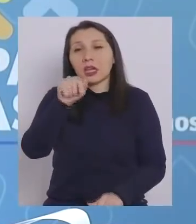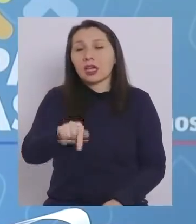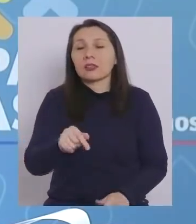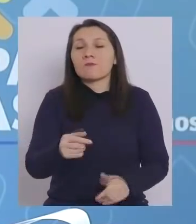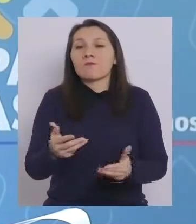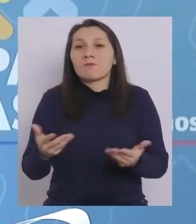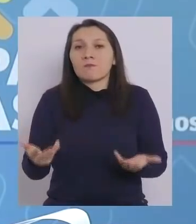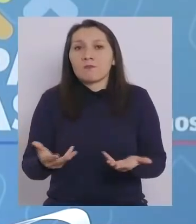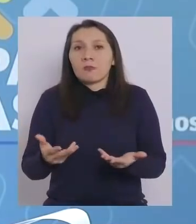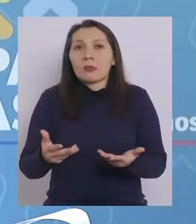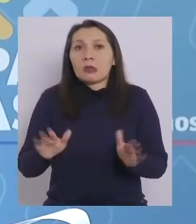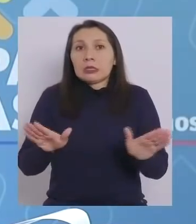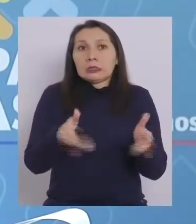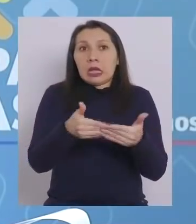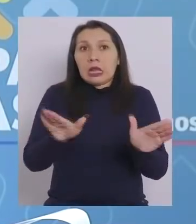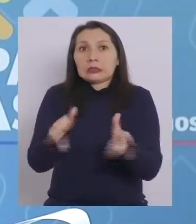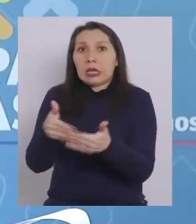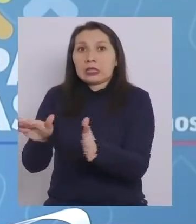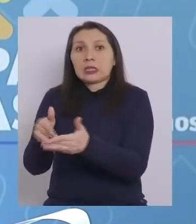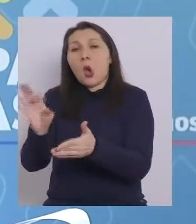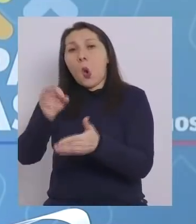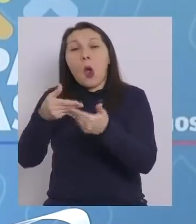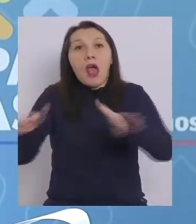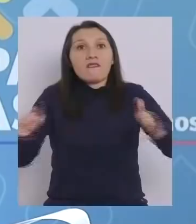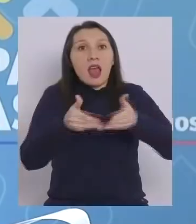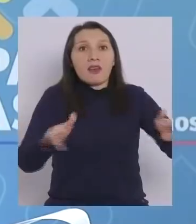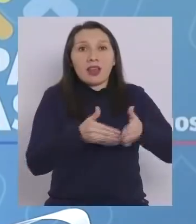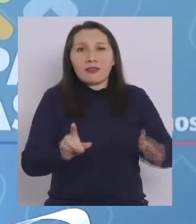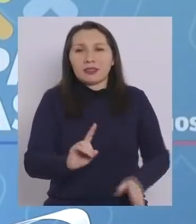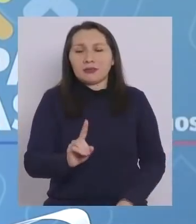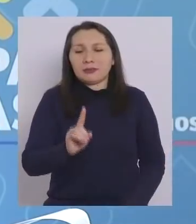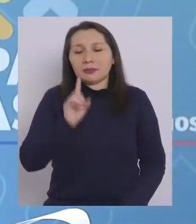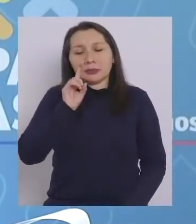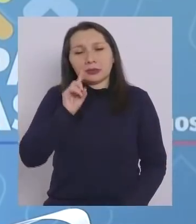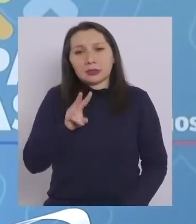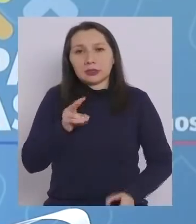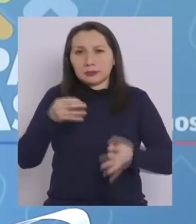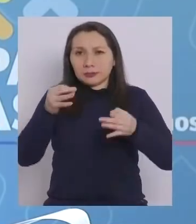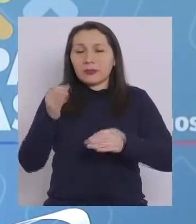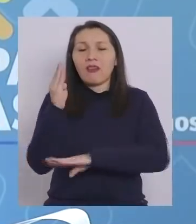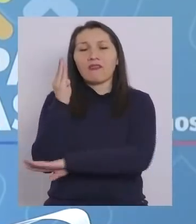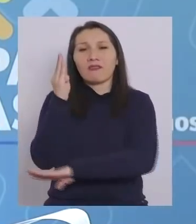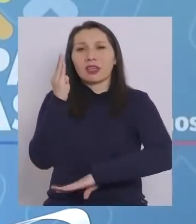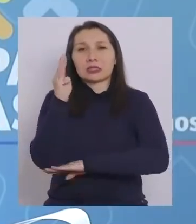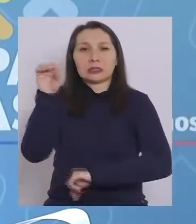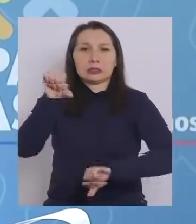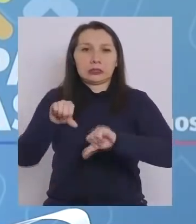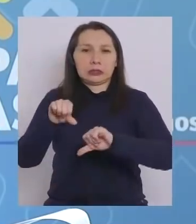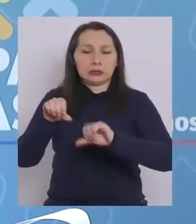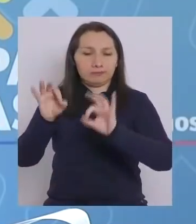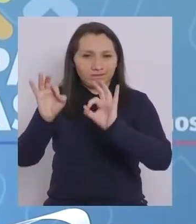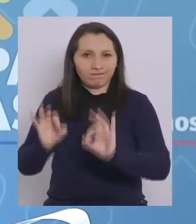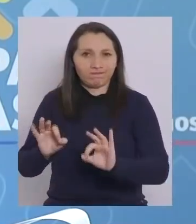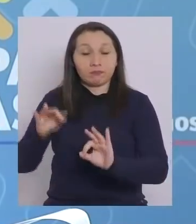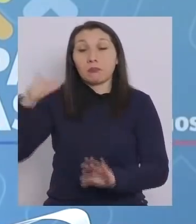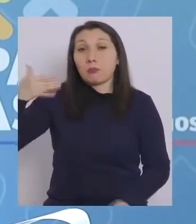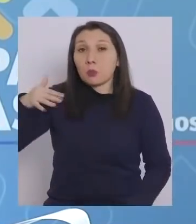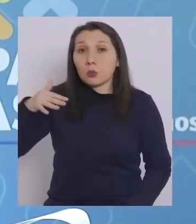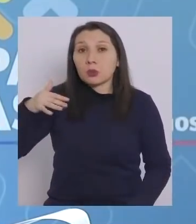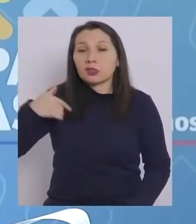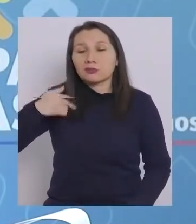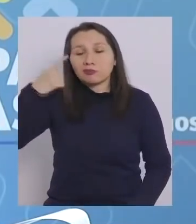de cerrar todo o abrir todo sin una base científica. Entonces, creo que es muy importante